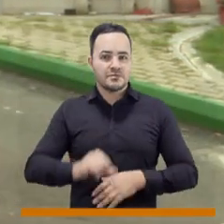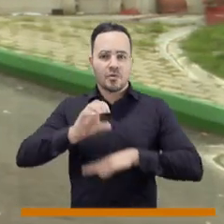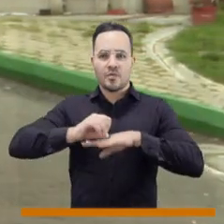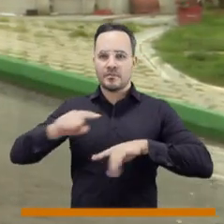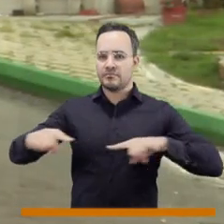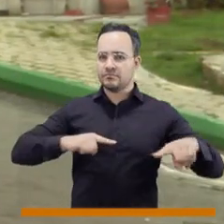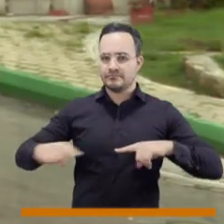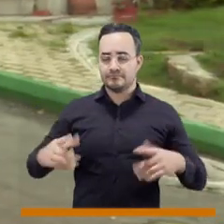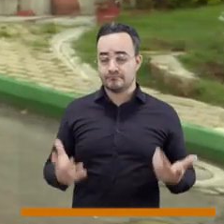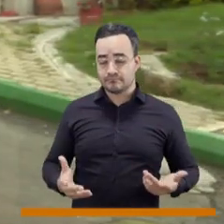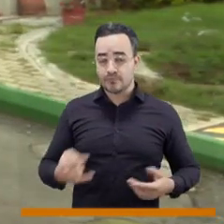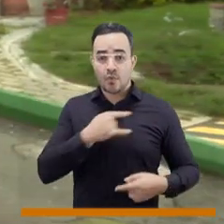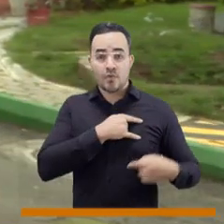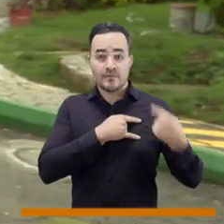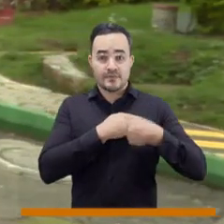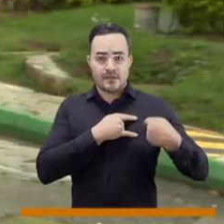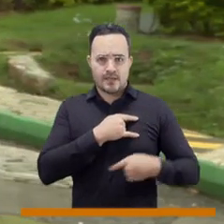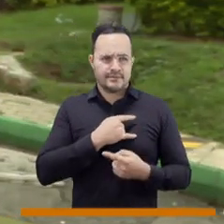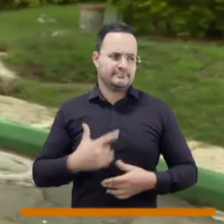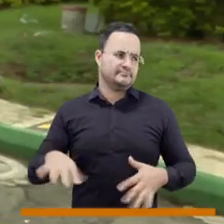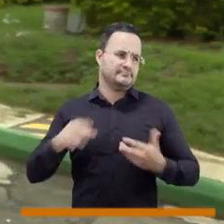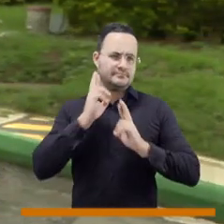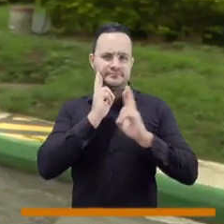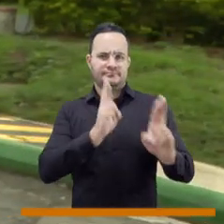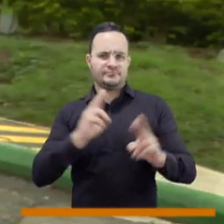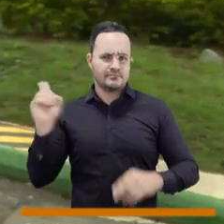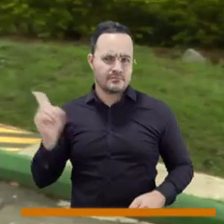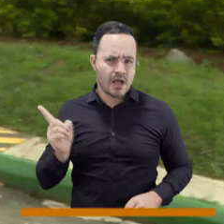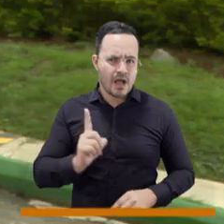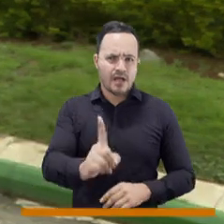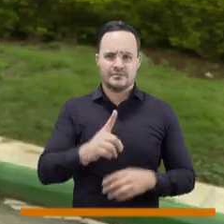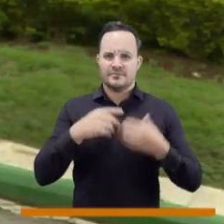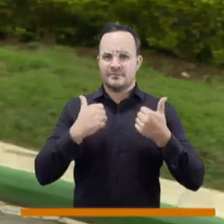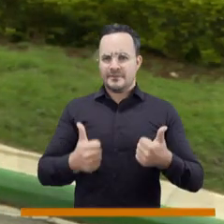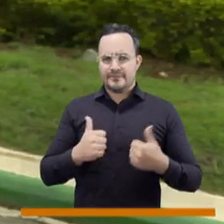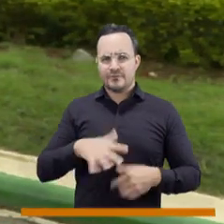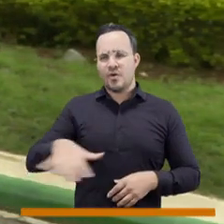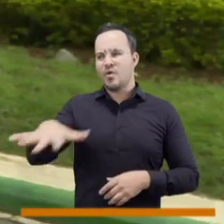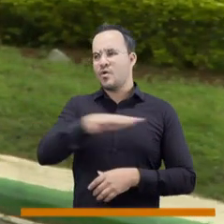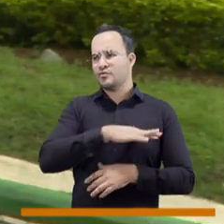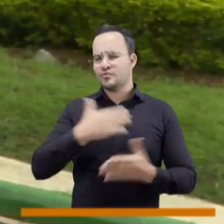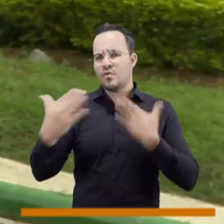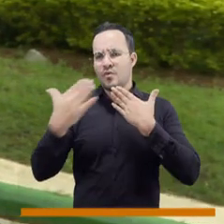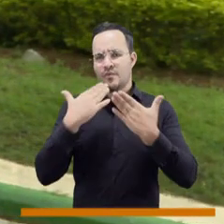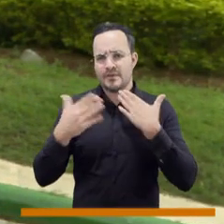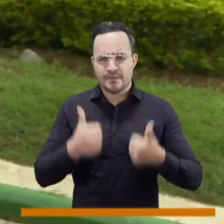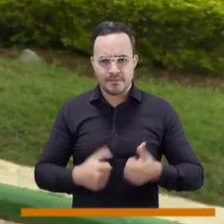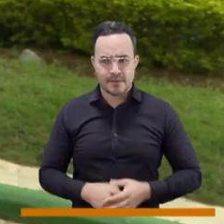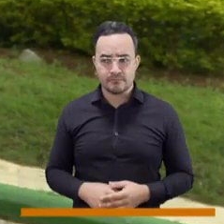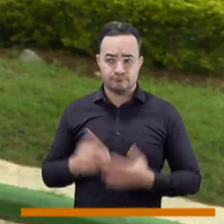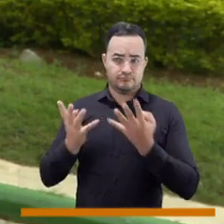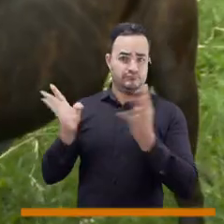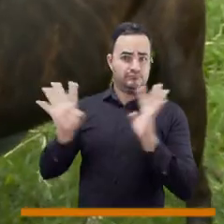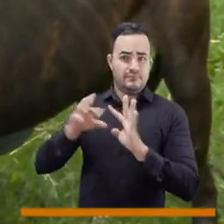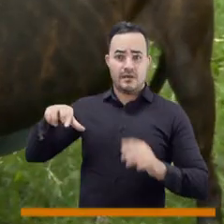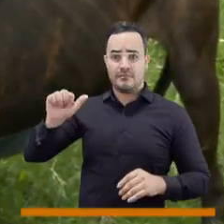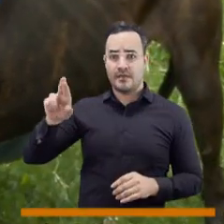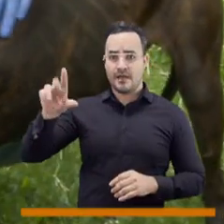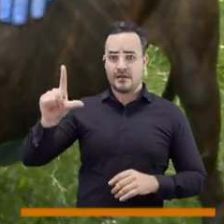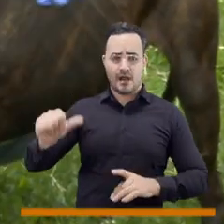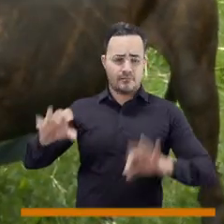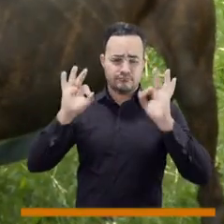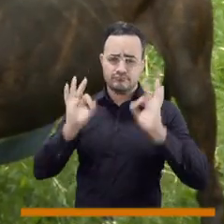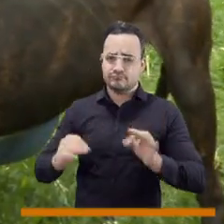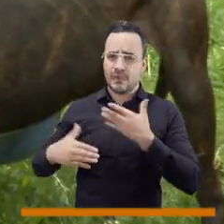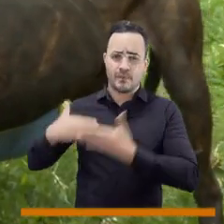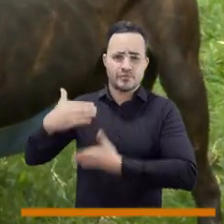Una universidad como la Universidad CES, una universidad de trayectoria con creibilidad. Entonces, los procesos allá